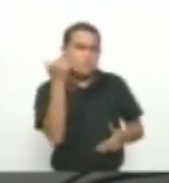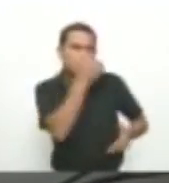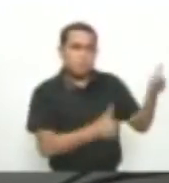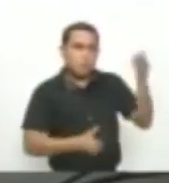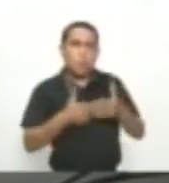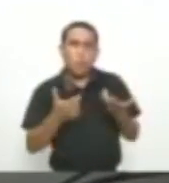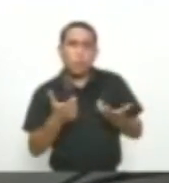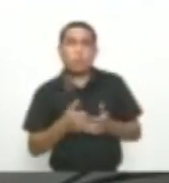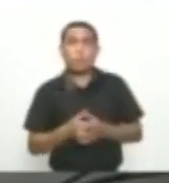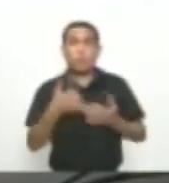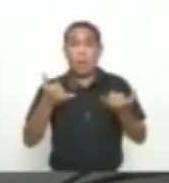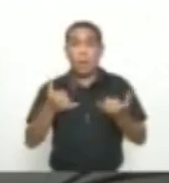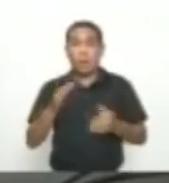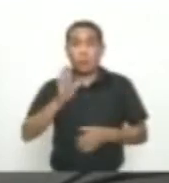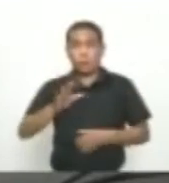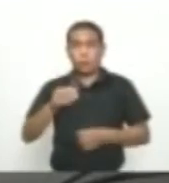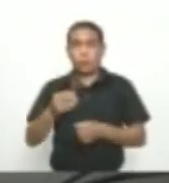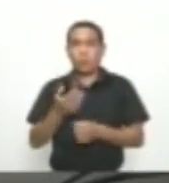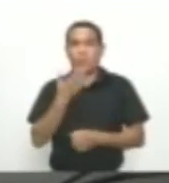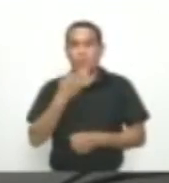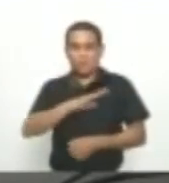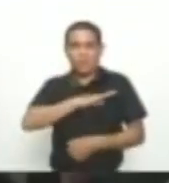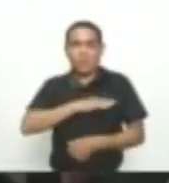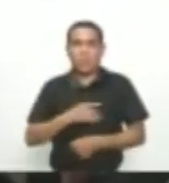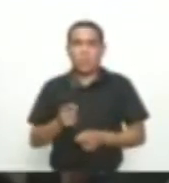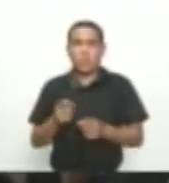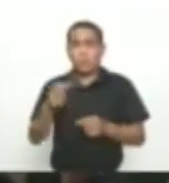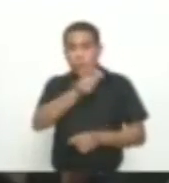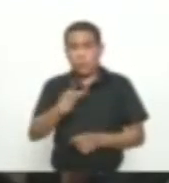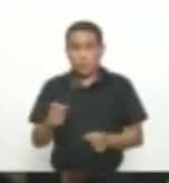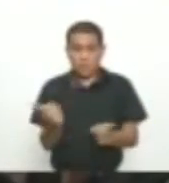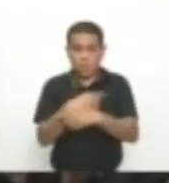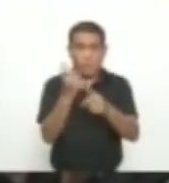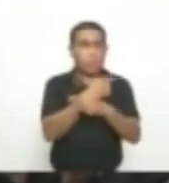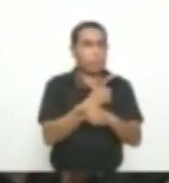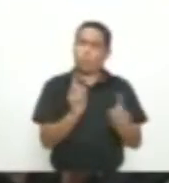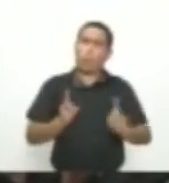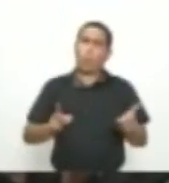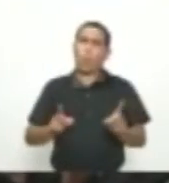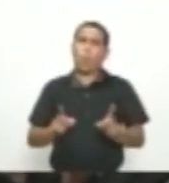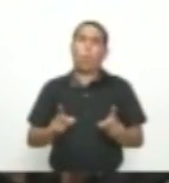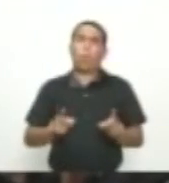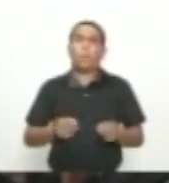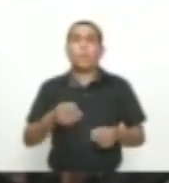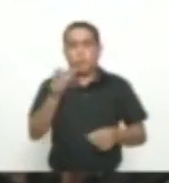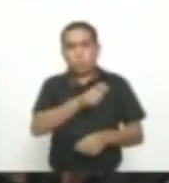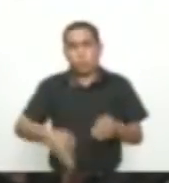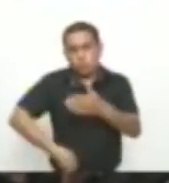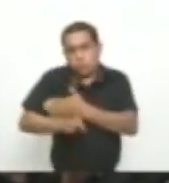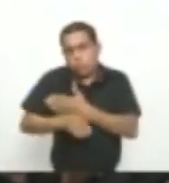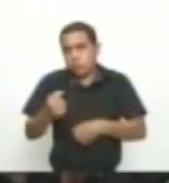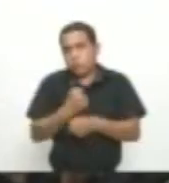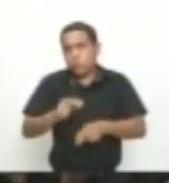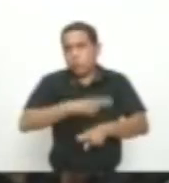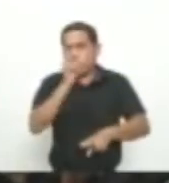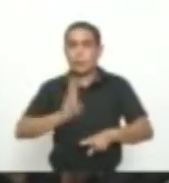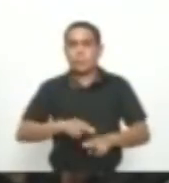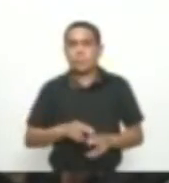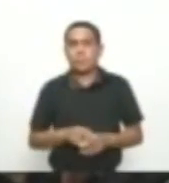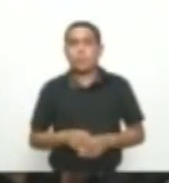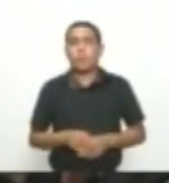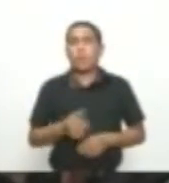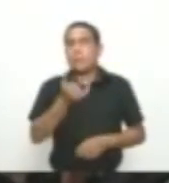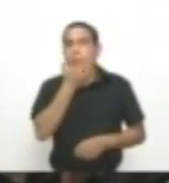Que por el momento No habrá cambios En el gabinete Lo que hay Se mantiene Pues no ha sido Un